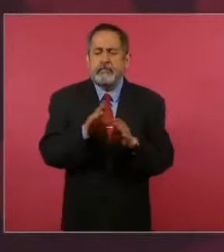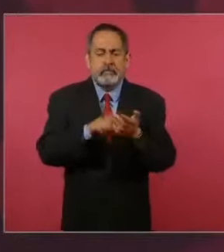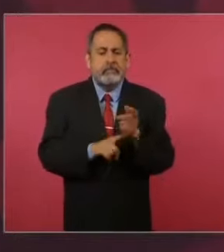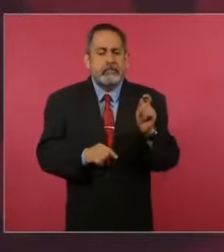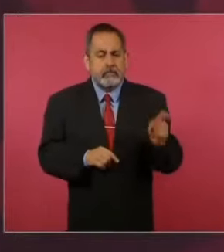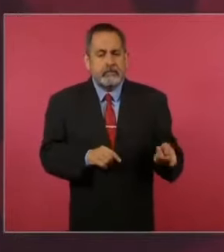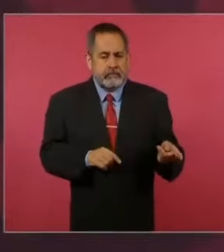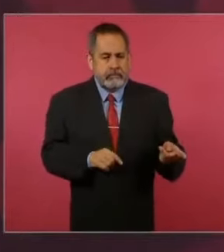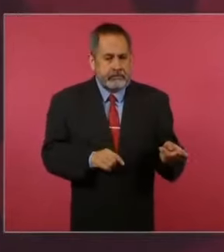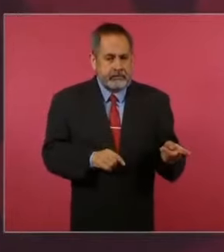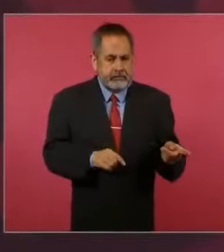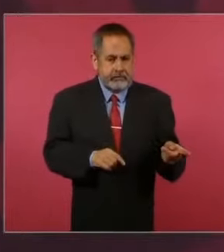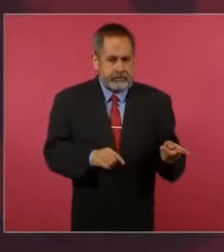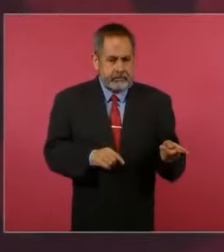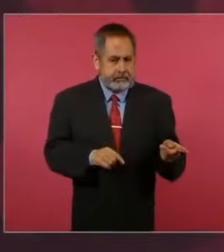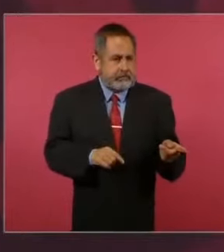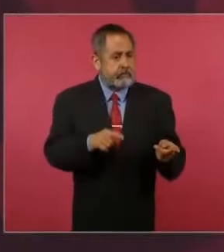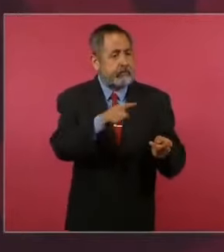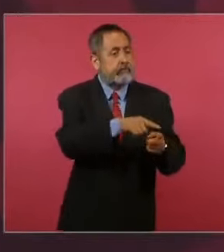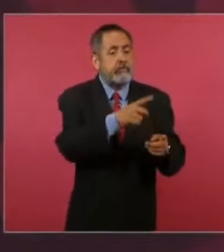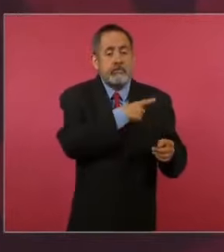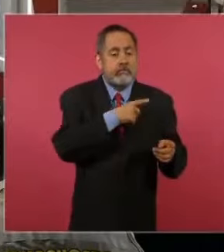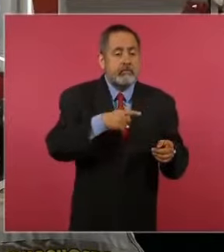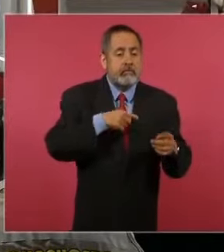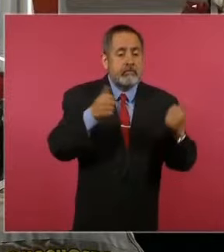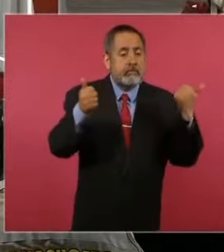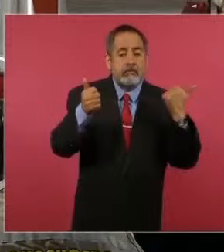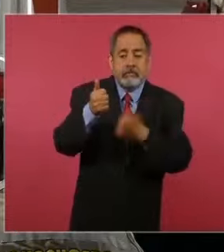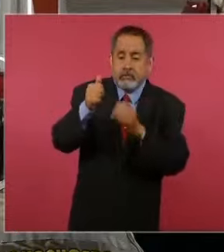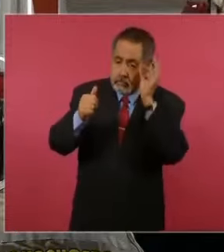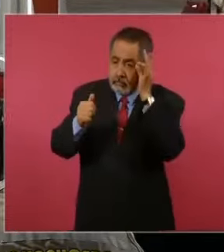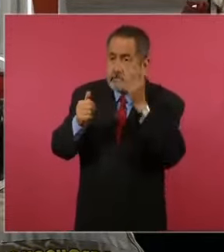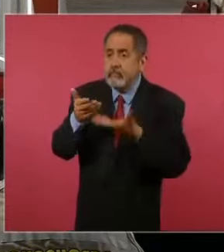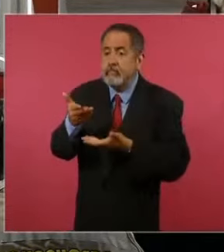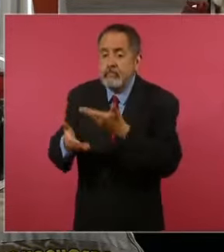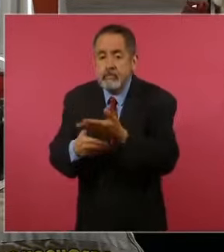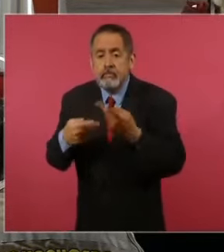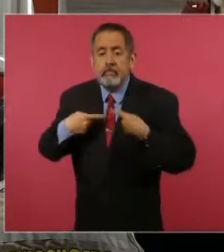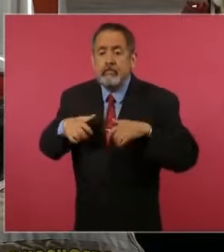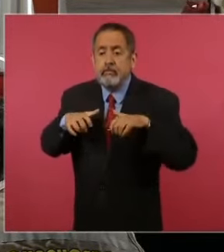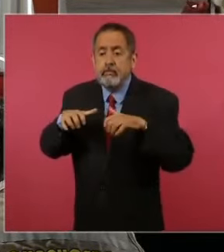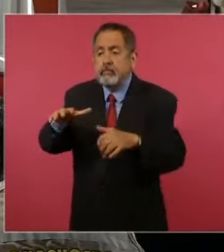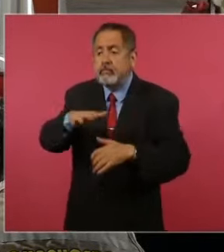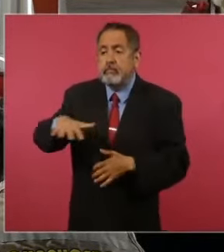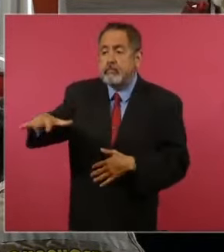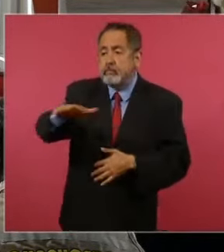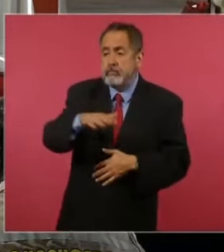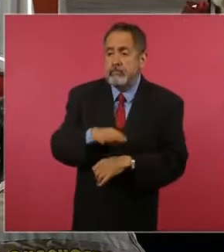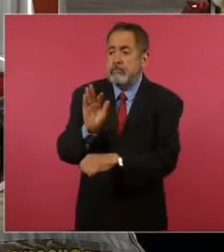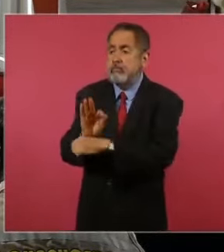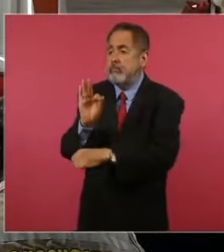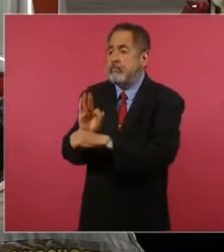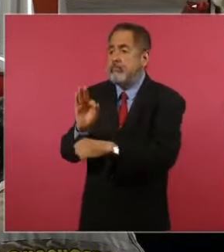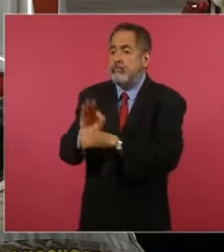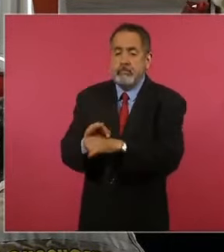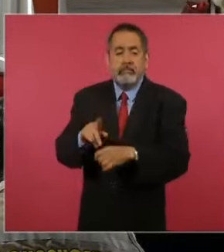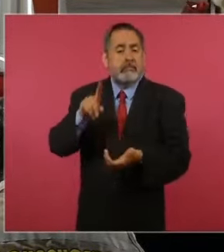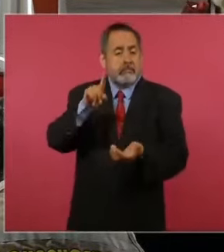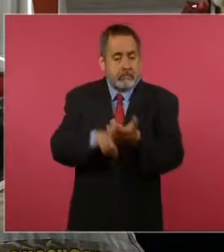servidores del pueblo, servidores públicos